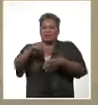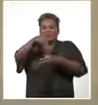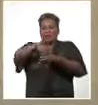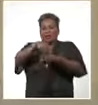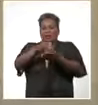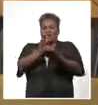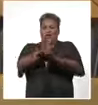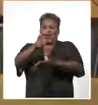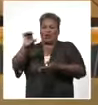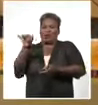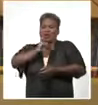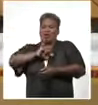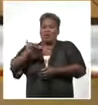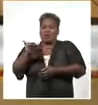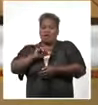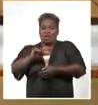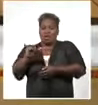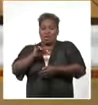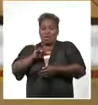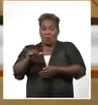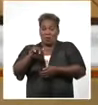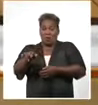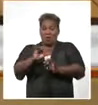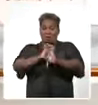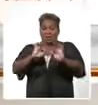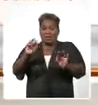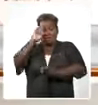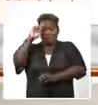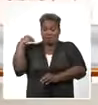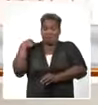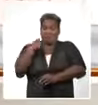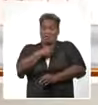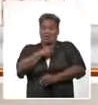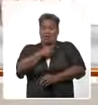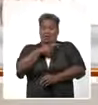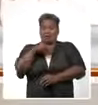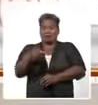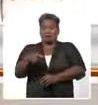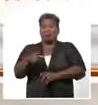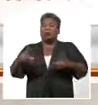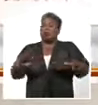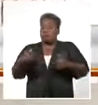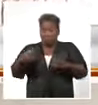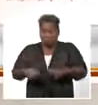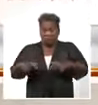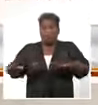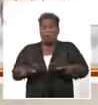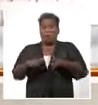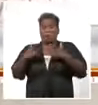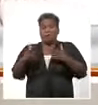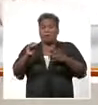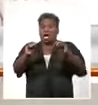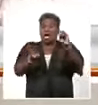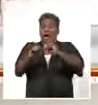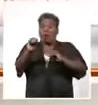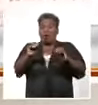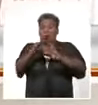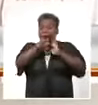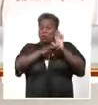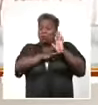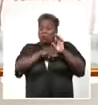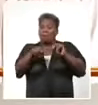en los centros asistenciales en el caso de las carreras médicas. El reto está plantado en el cumplimiento de los ajustes curriculares, los programas de estudio,